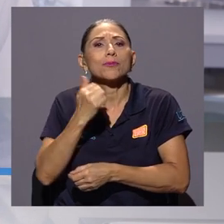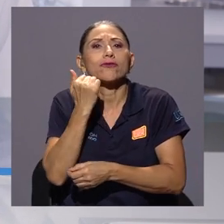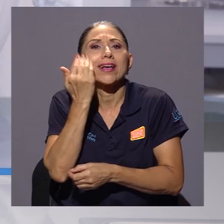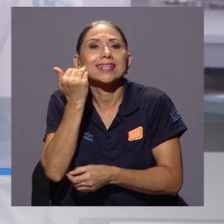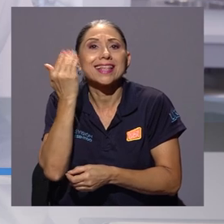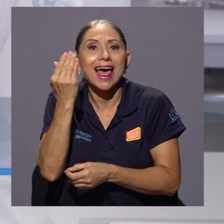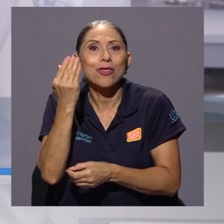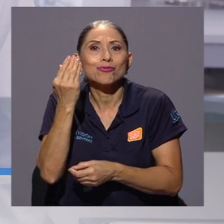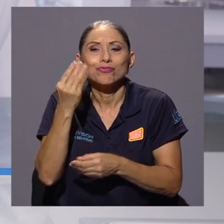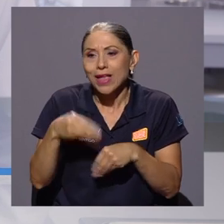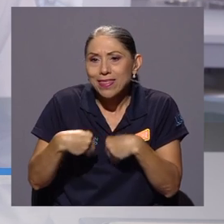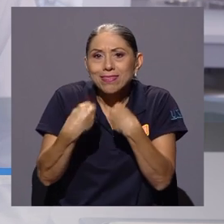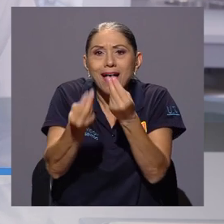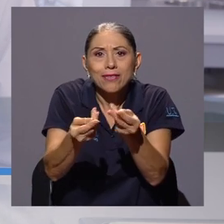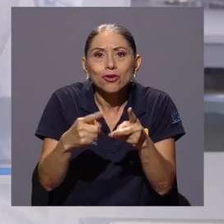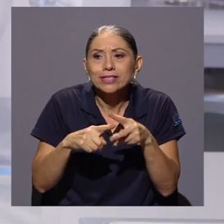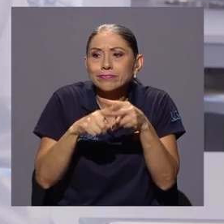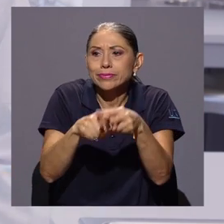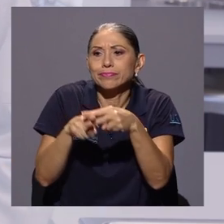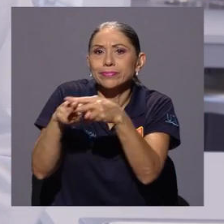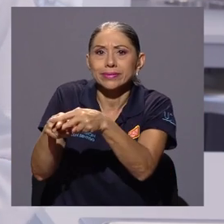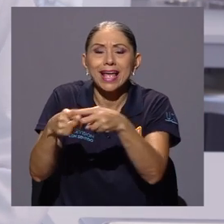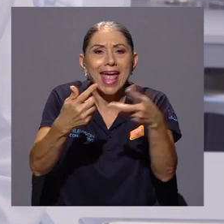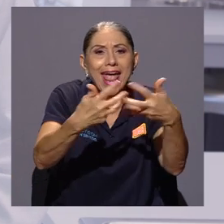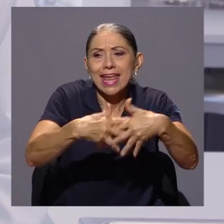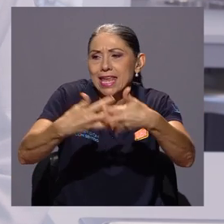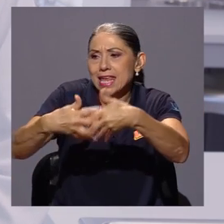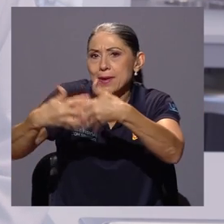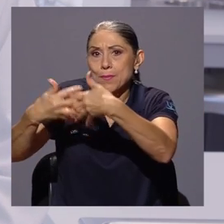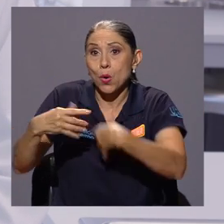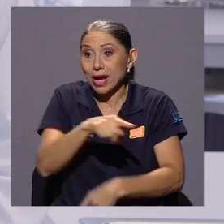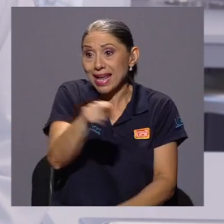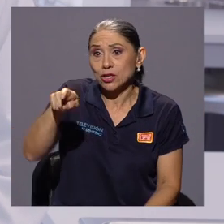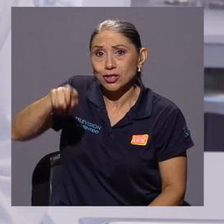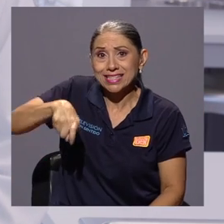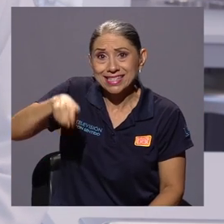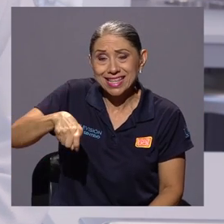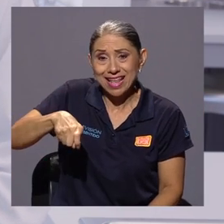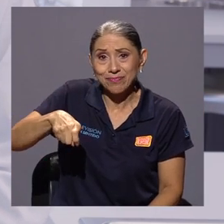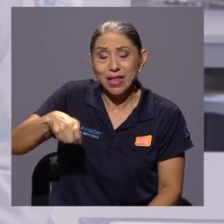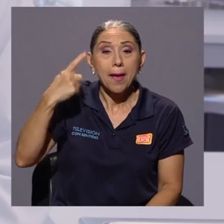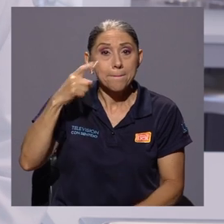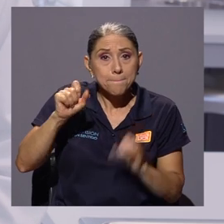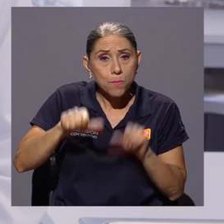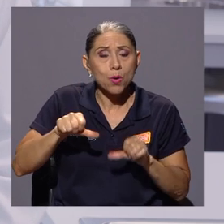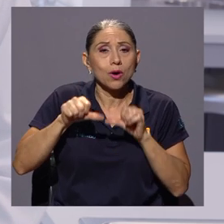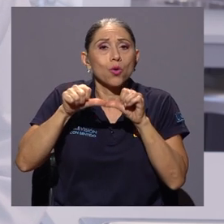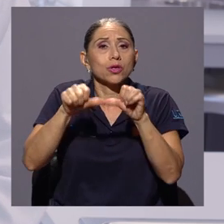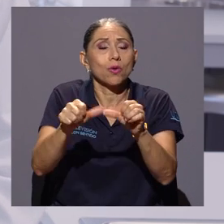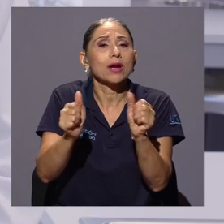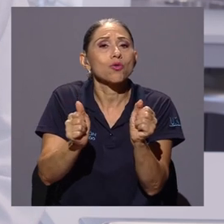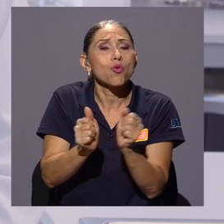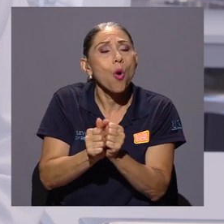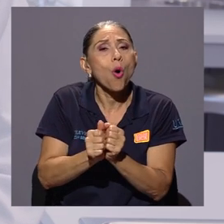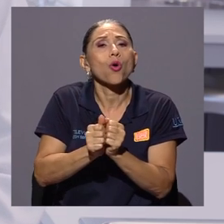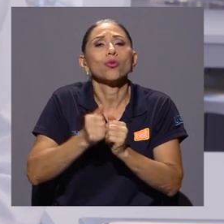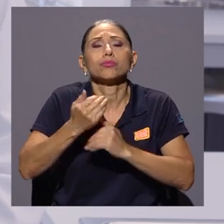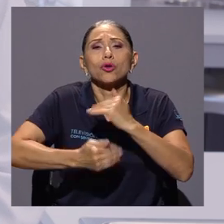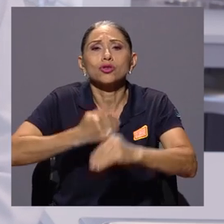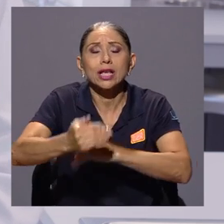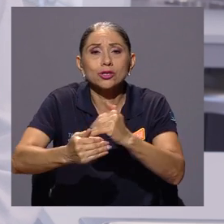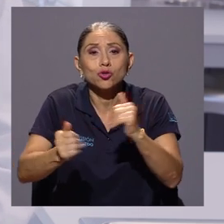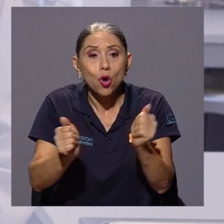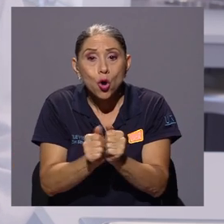requerido para enfrentar ciertas situaciones debido a la pandemia, para que puedan continuar con sus procesos y continuar la